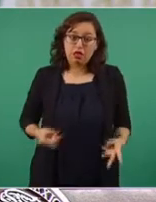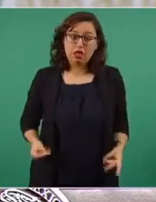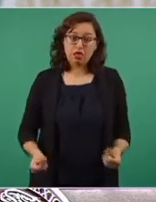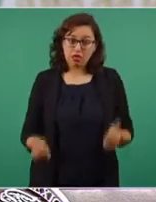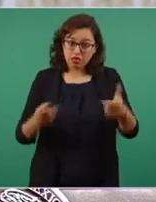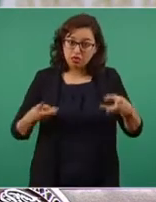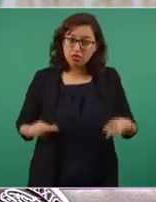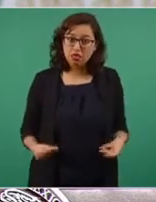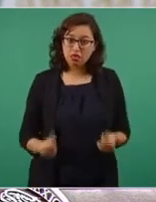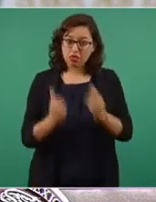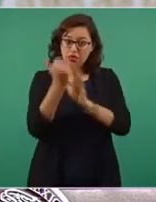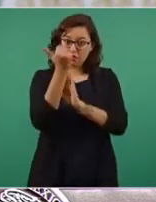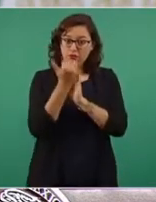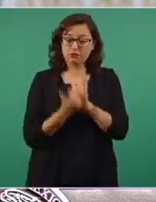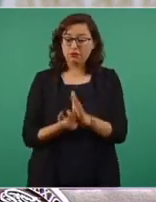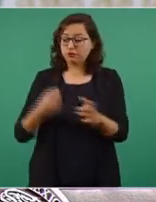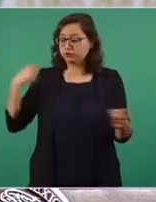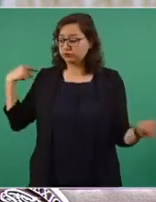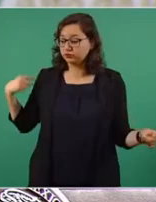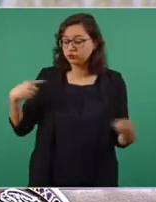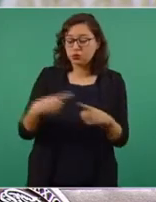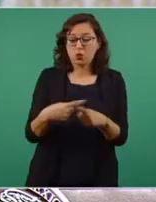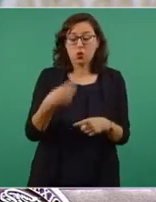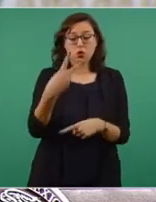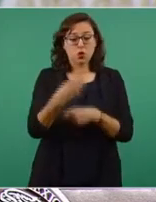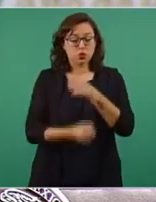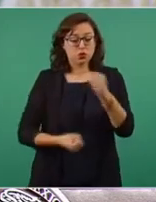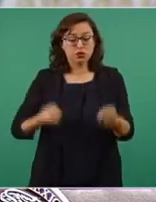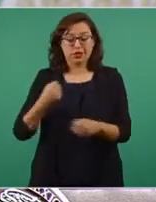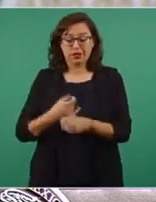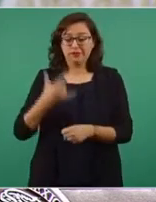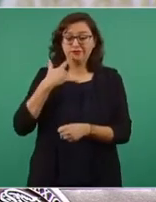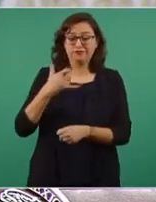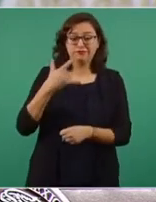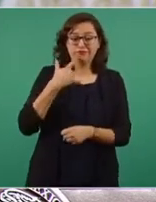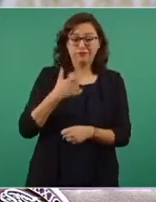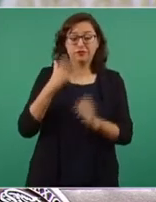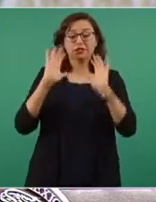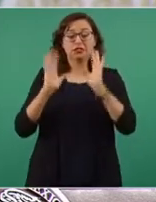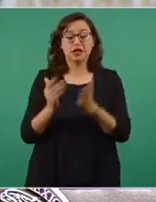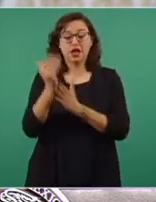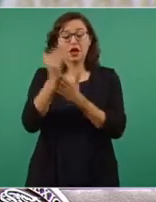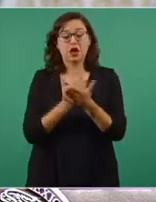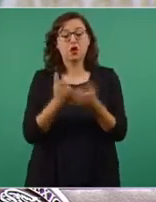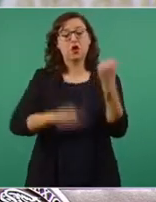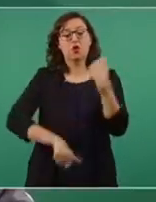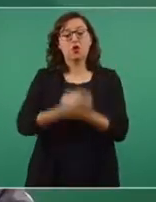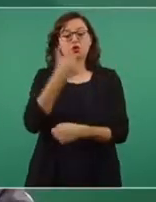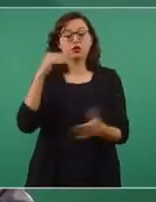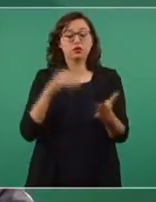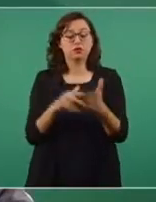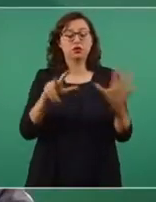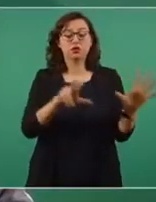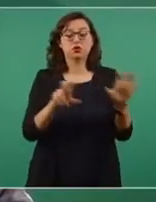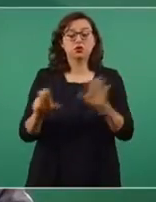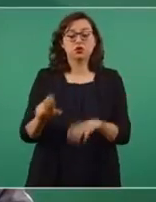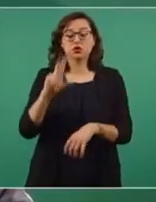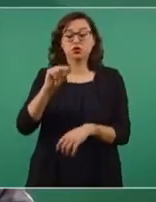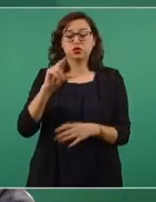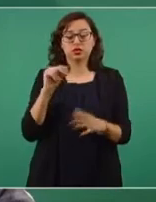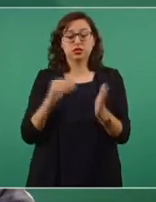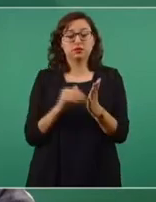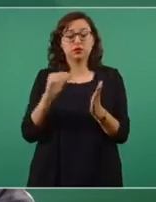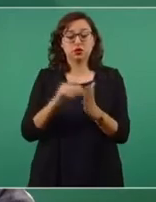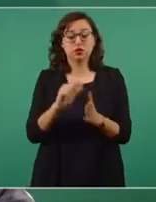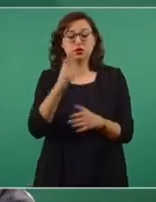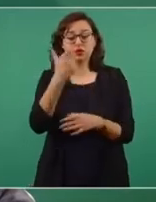que va del proceso a la fecha, existe un ahorro estimado de 11 mil 880 millones de pesos,